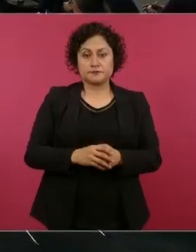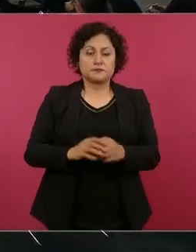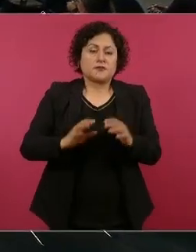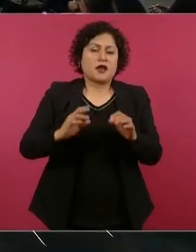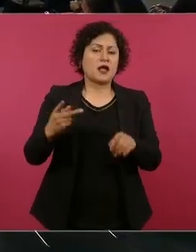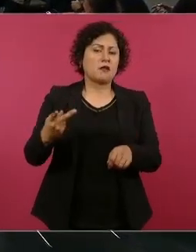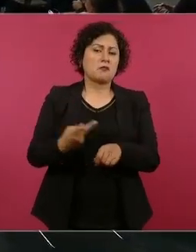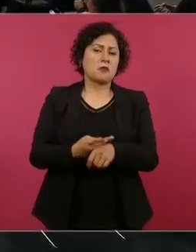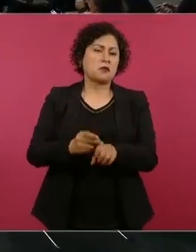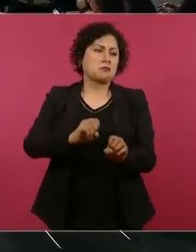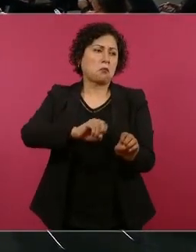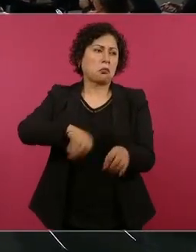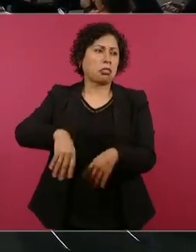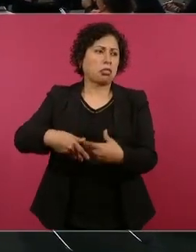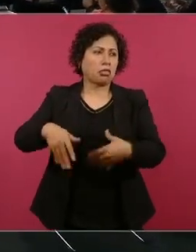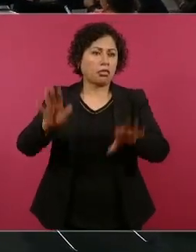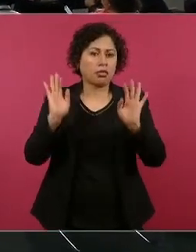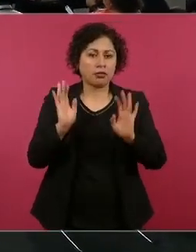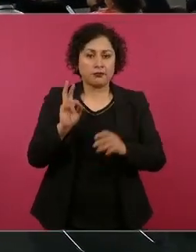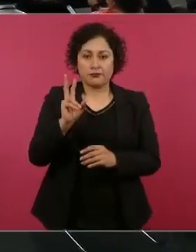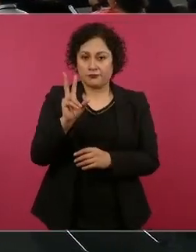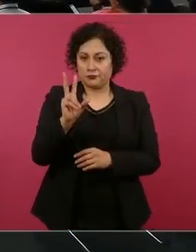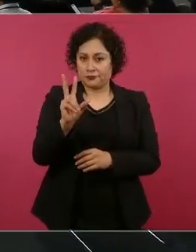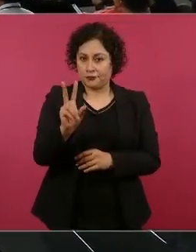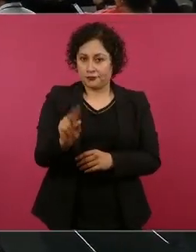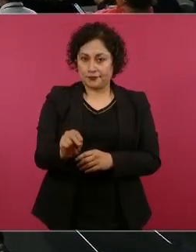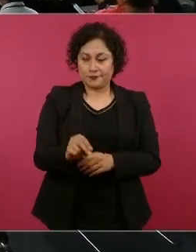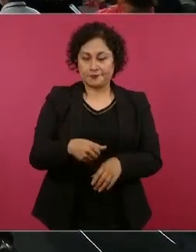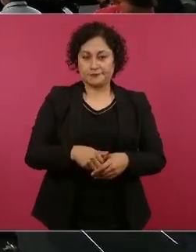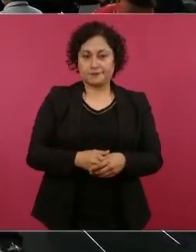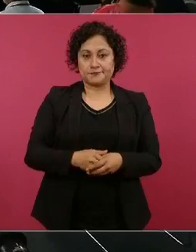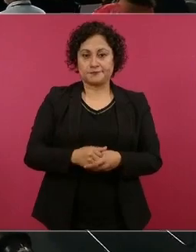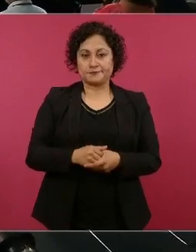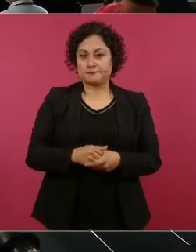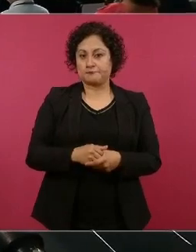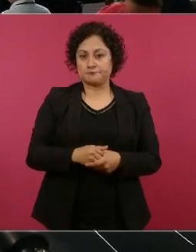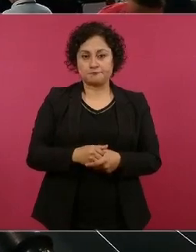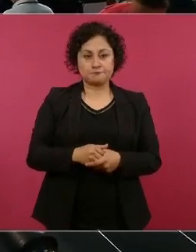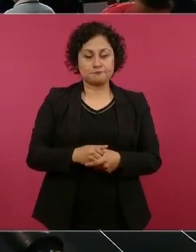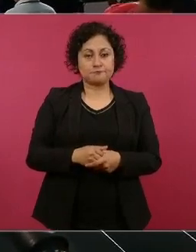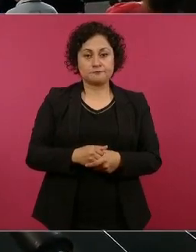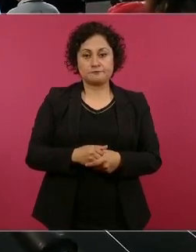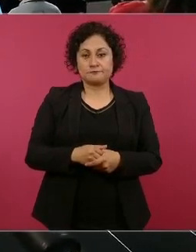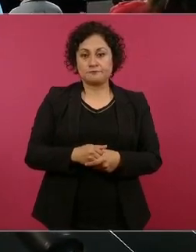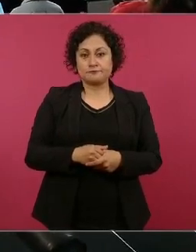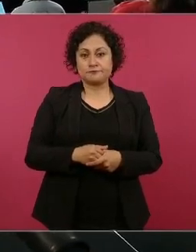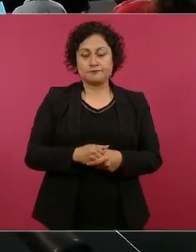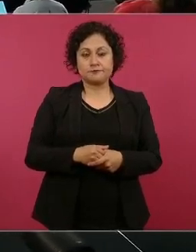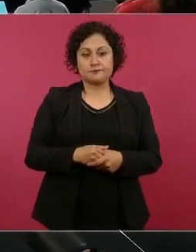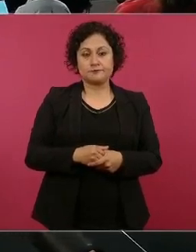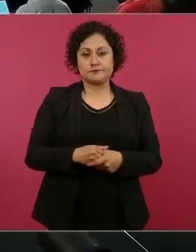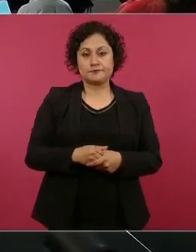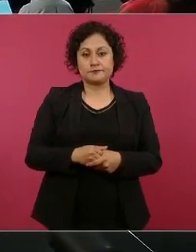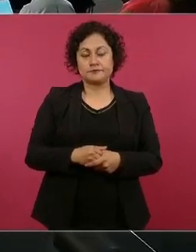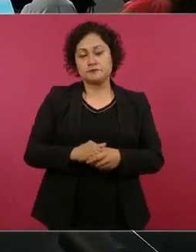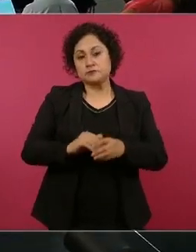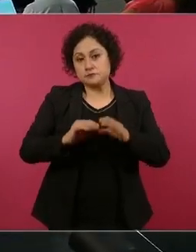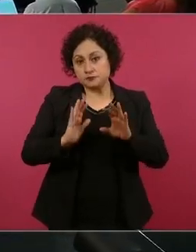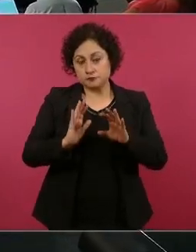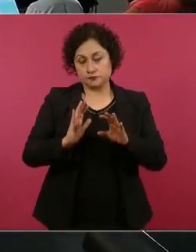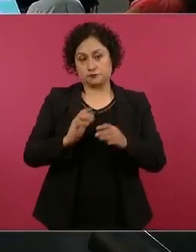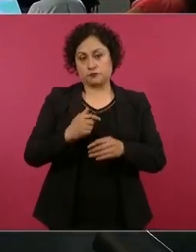no, no. Y yo espero